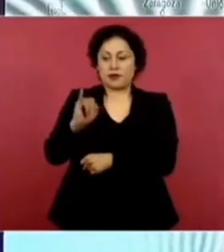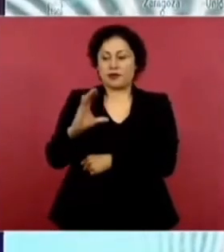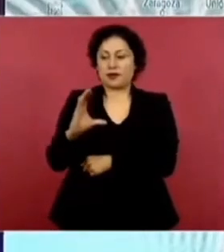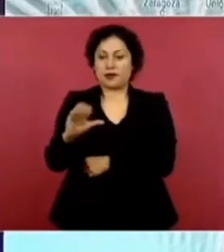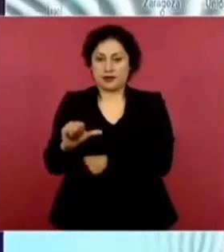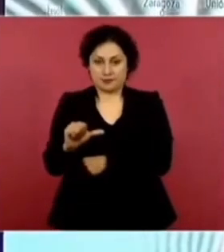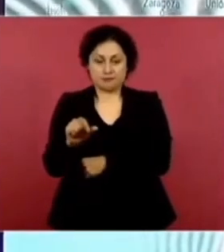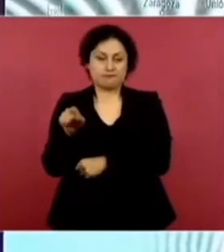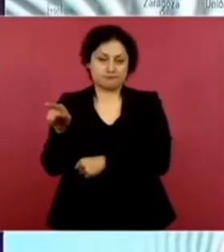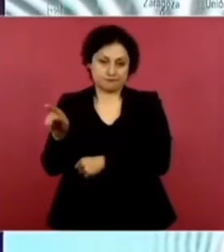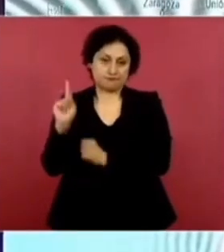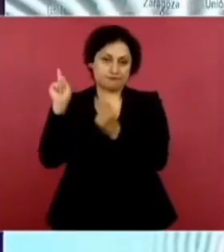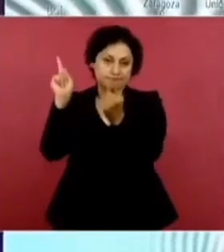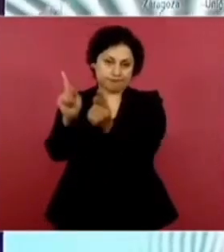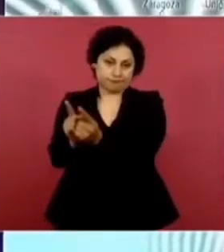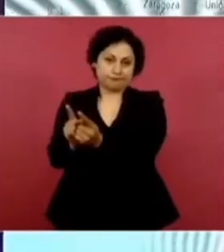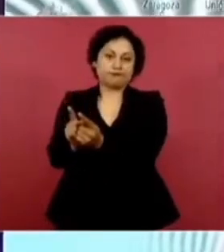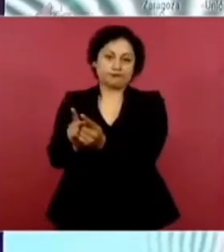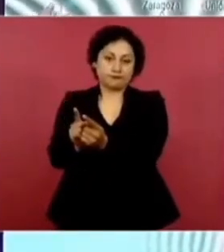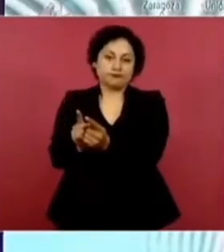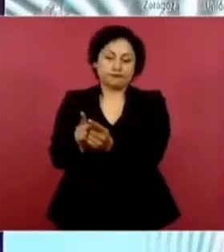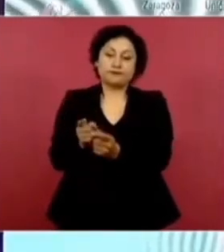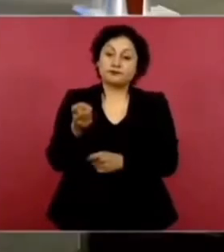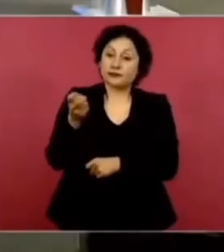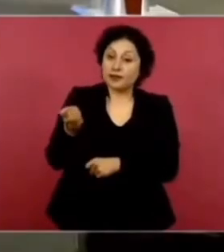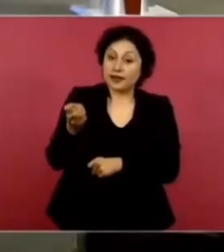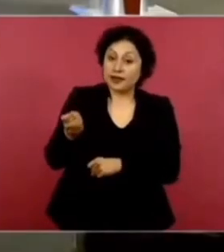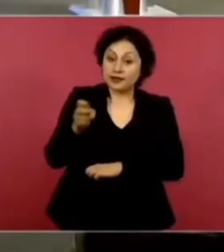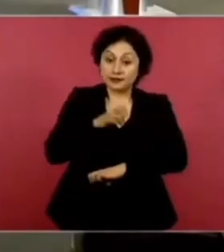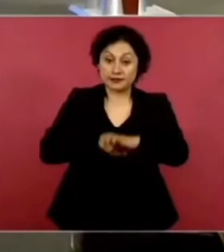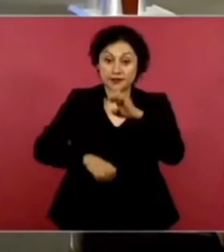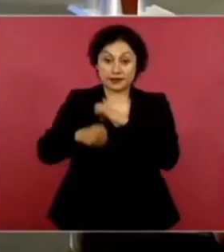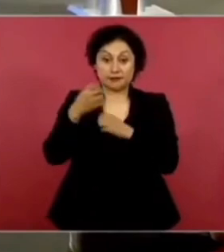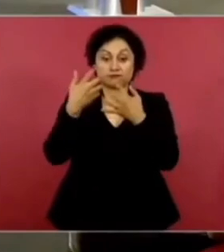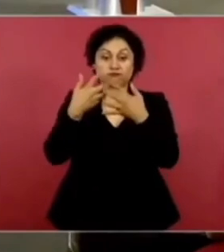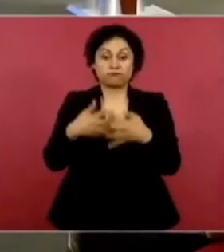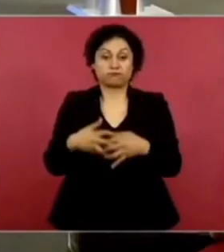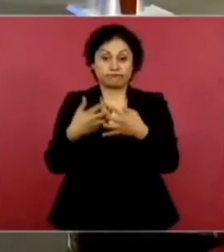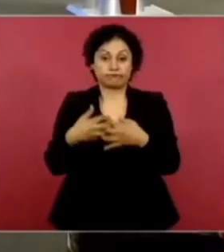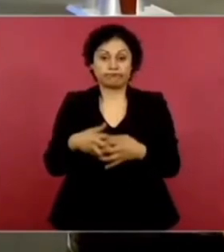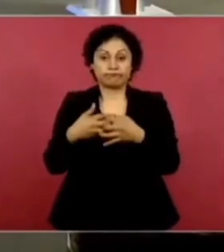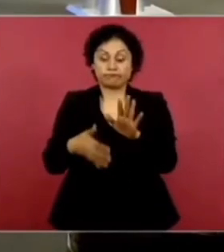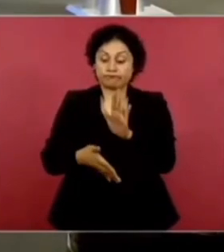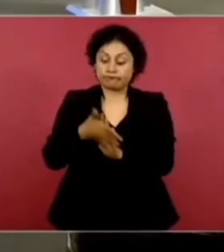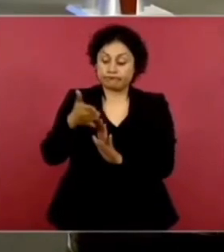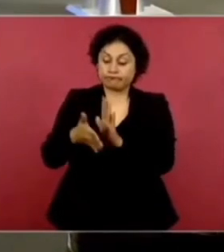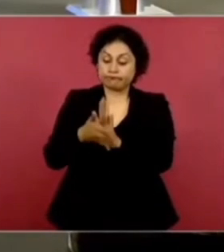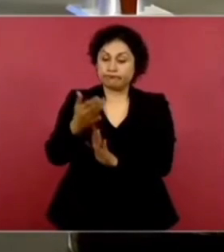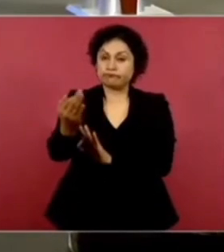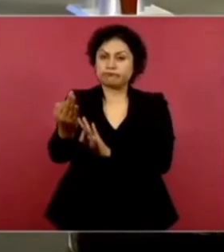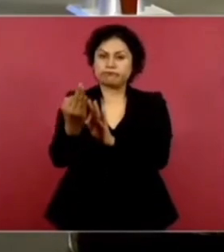planta. Coquizadora. Que esta la vamos a terminar. La planta. En la obra civil.